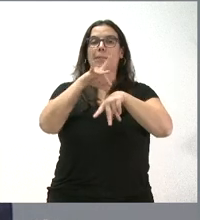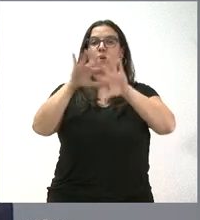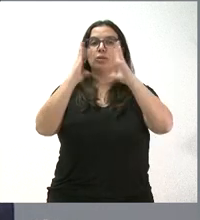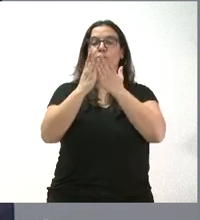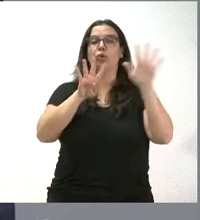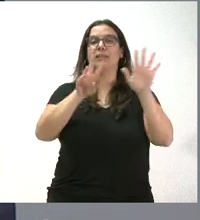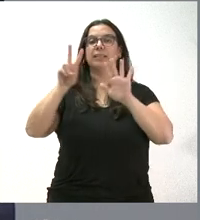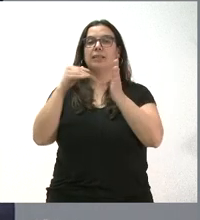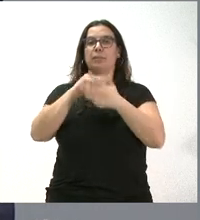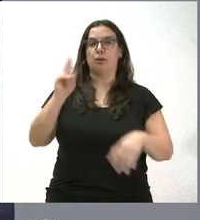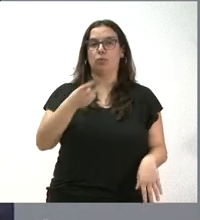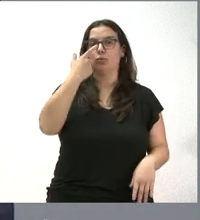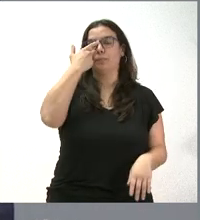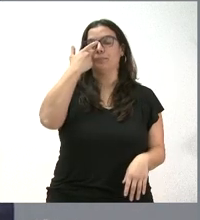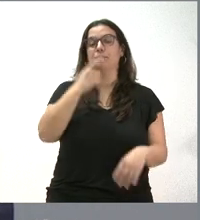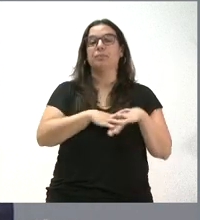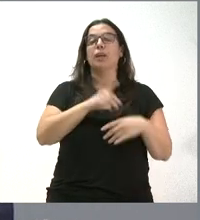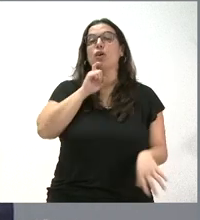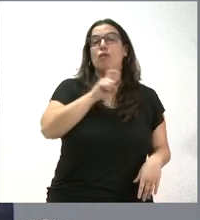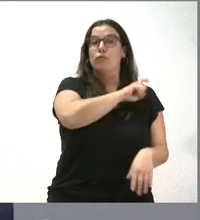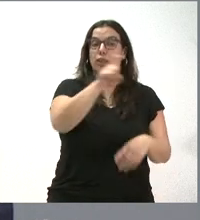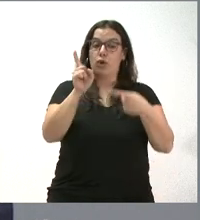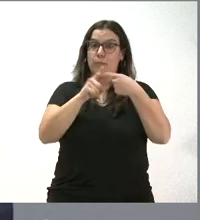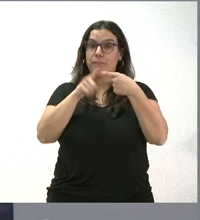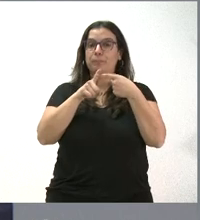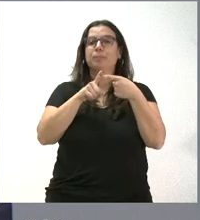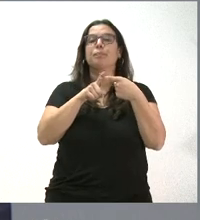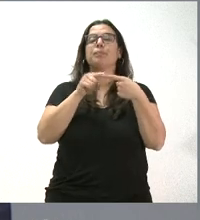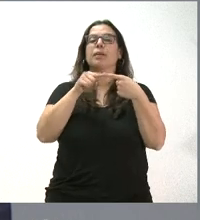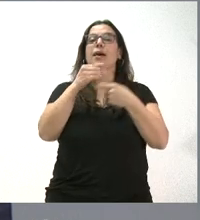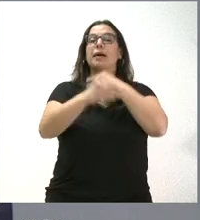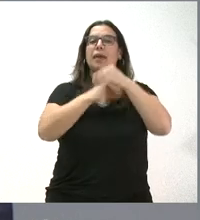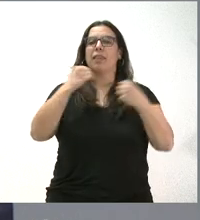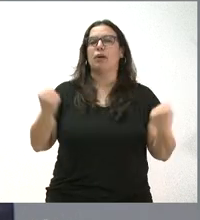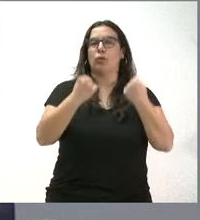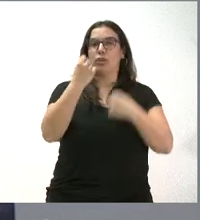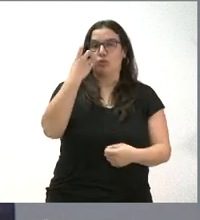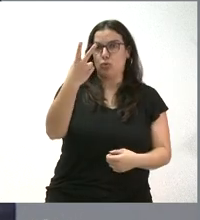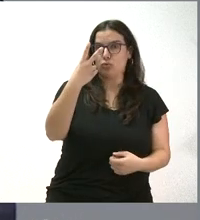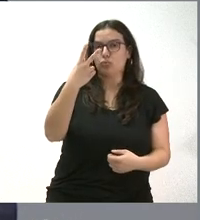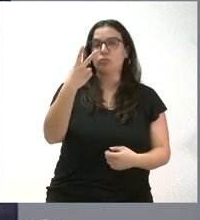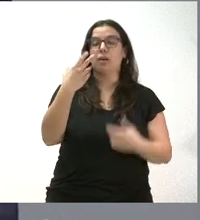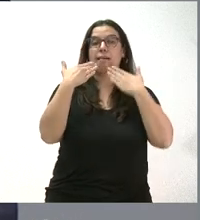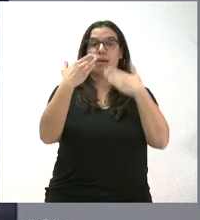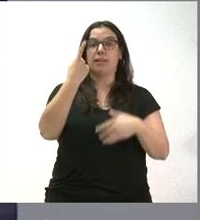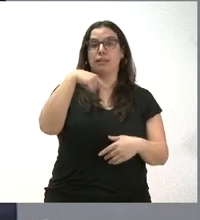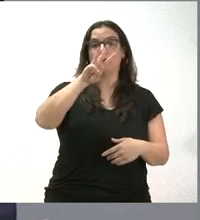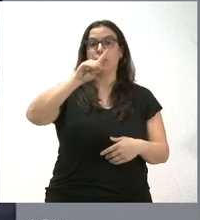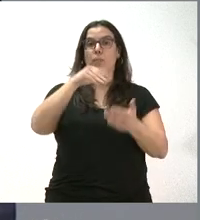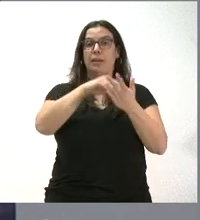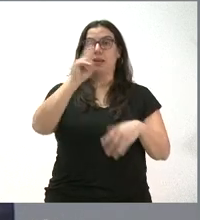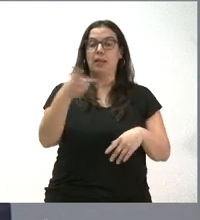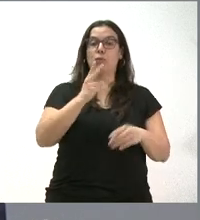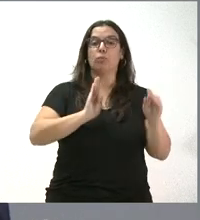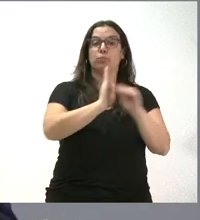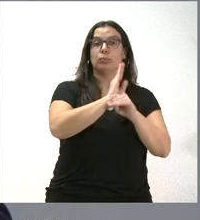97.000 euros. La Fundación Plan Internacional España llevará a cabo dos actuaciones con estos 131.000 euros, una